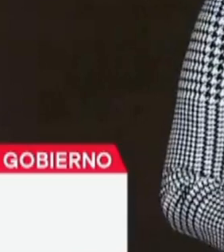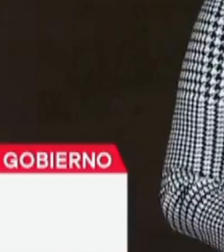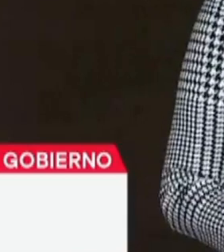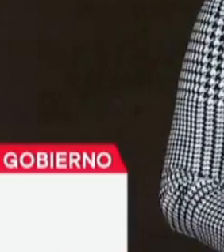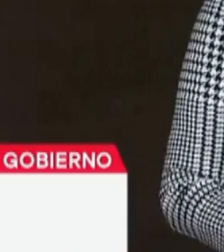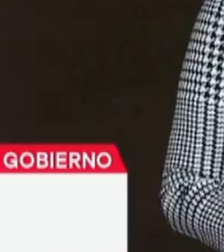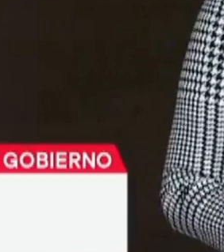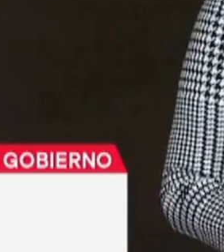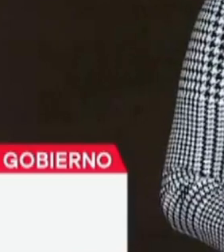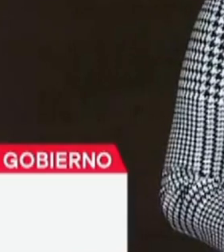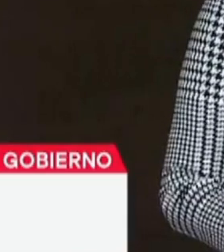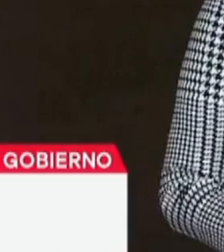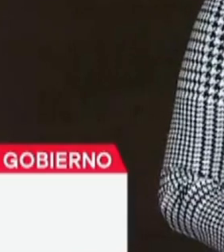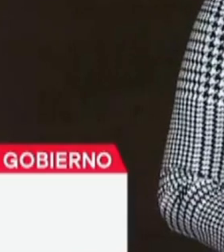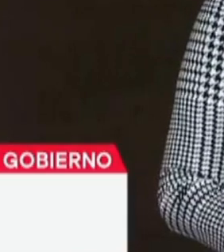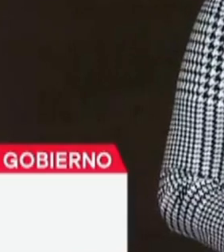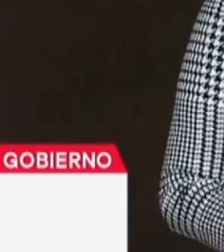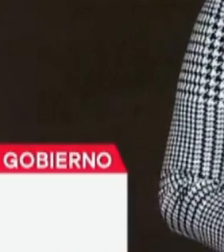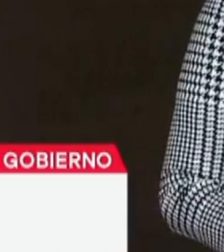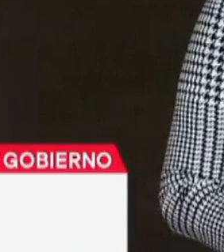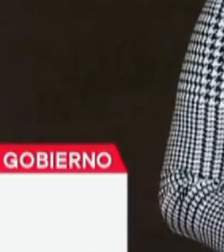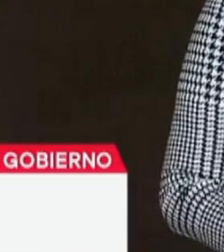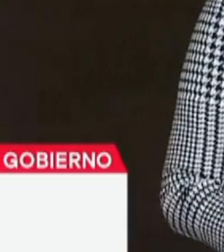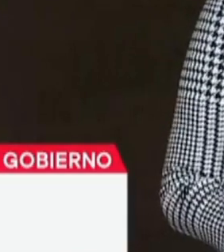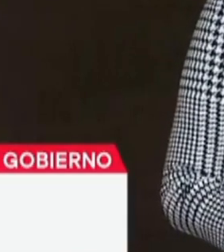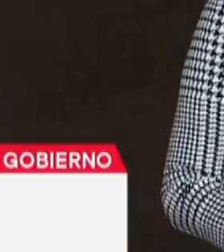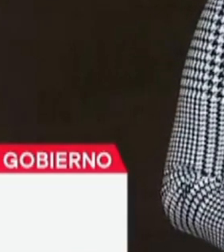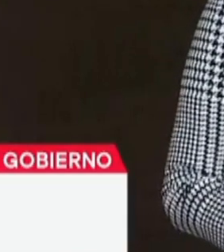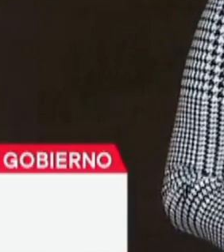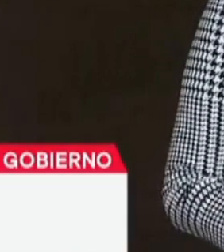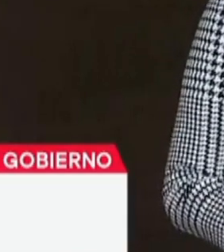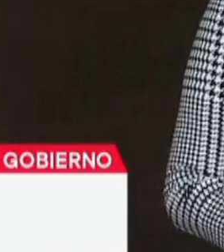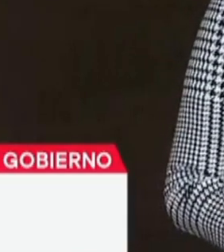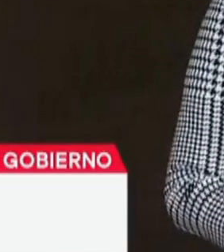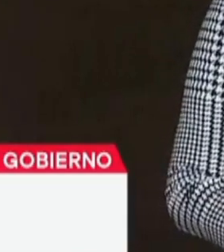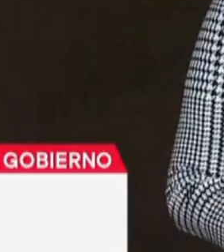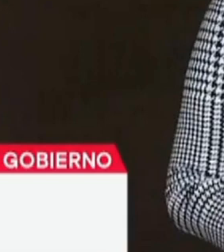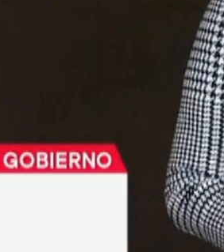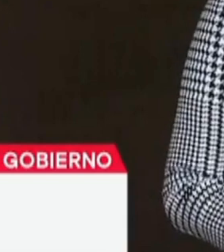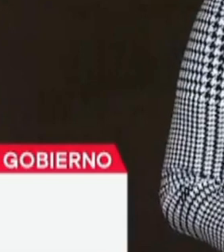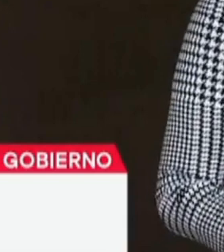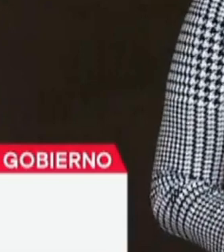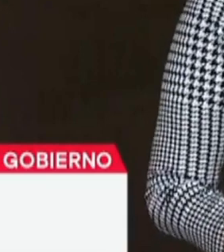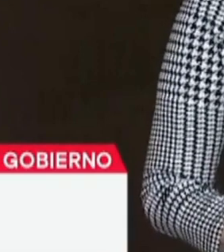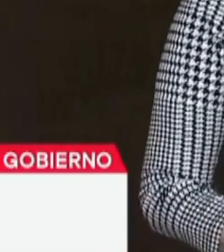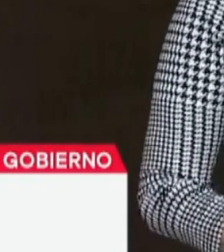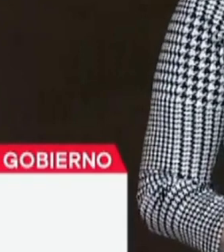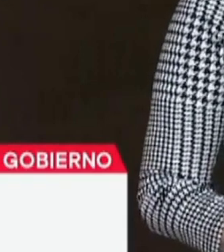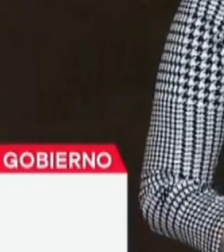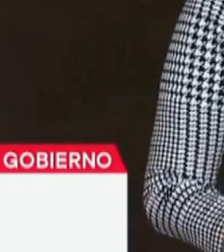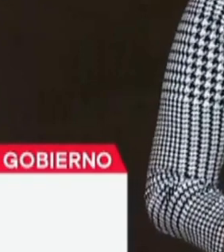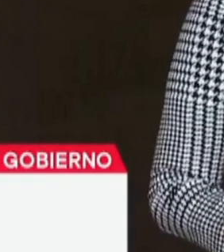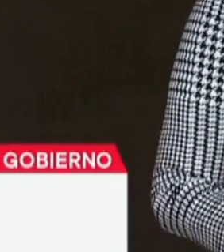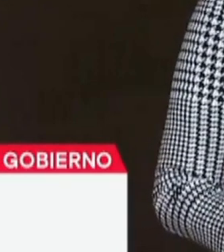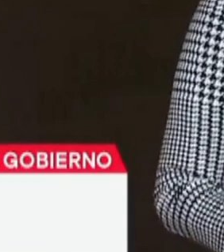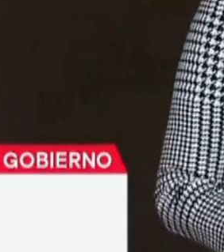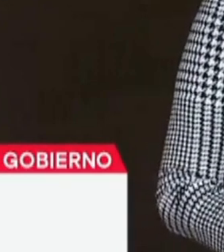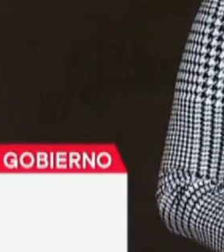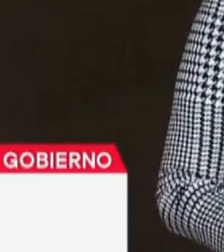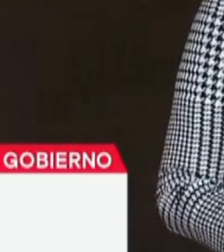Respecto de la Alianza del Pacífico, en enero de este año Perú debía haber asumido la presidencia pro-témpore.